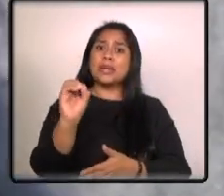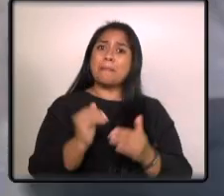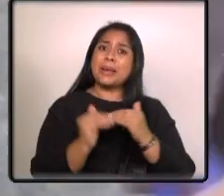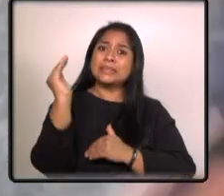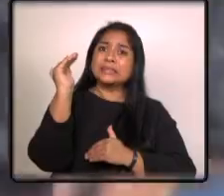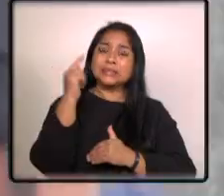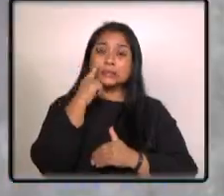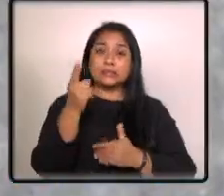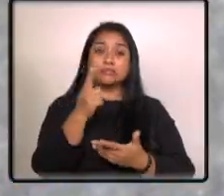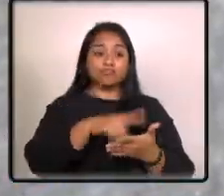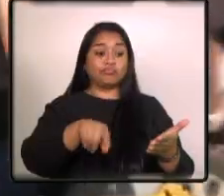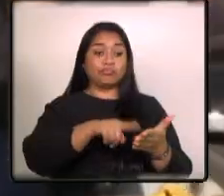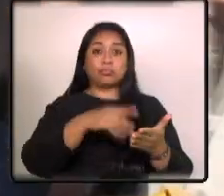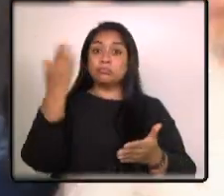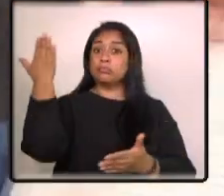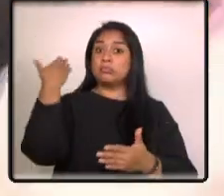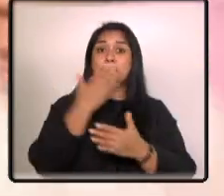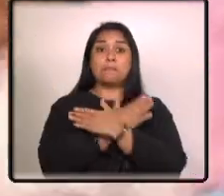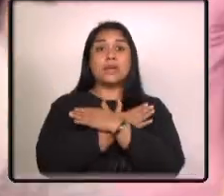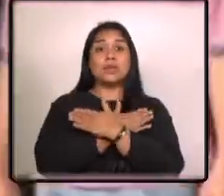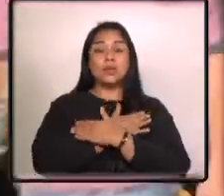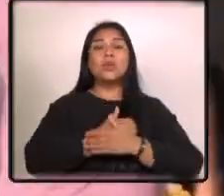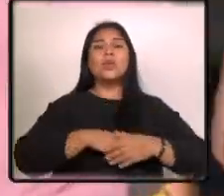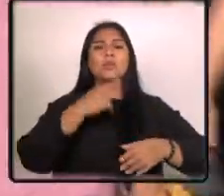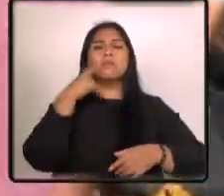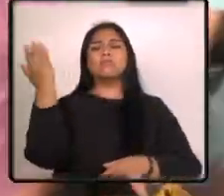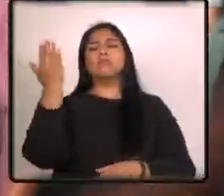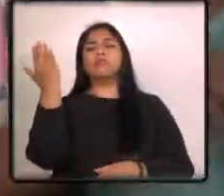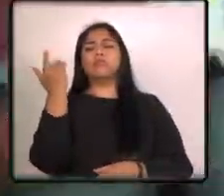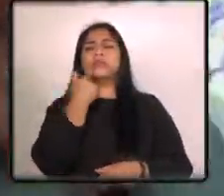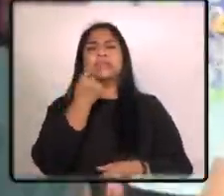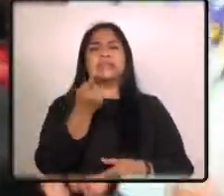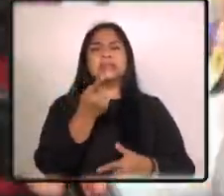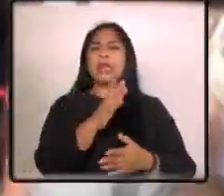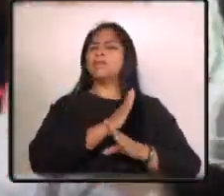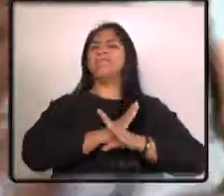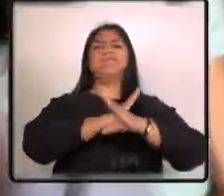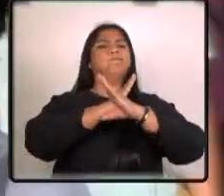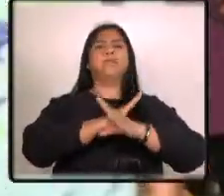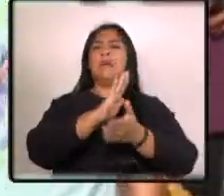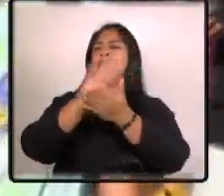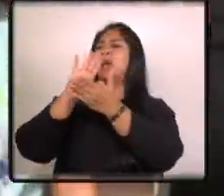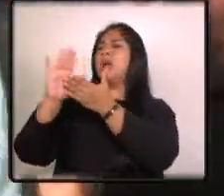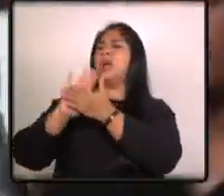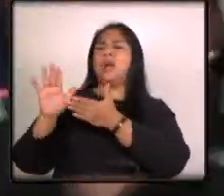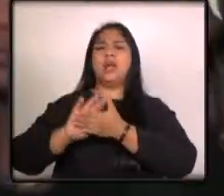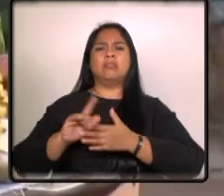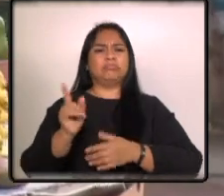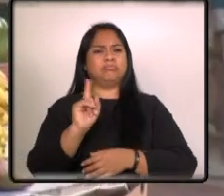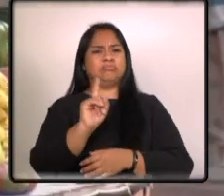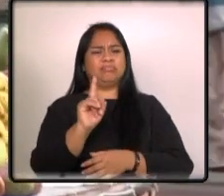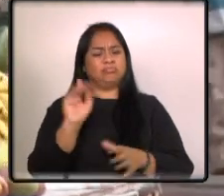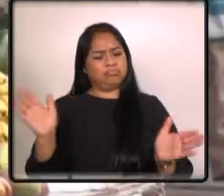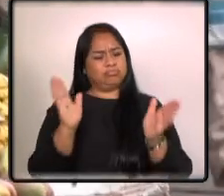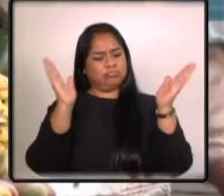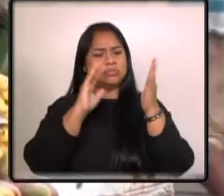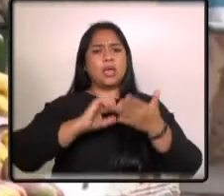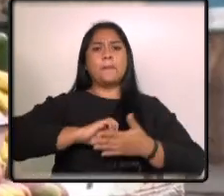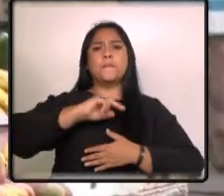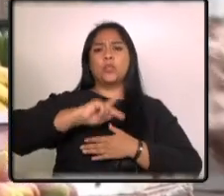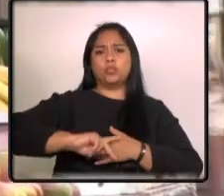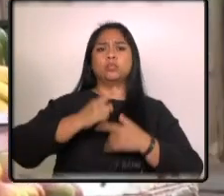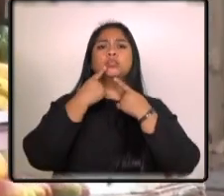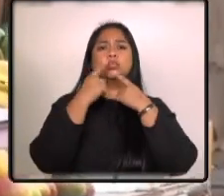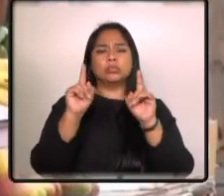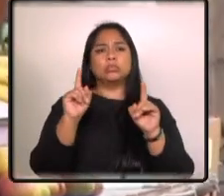los comicios generales de mayo pasado en su discurso prometió frenar el despilfarro impulsar obras públicas atraer inversiones privadas y